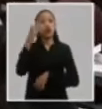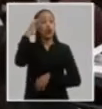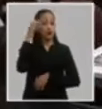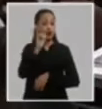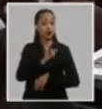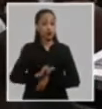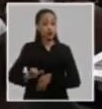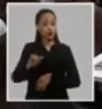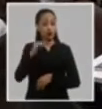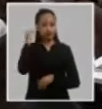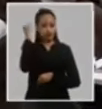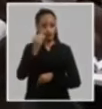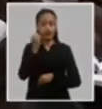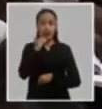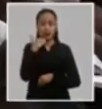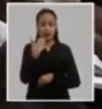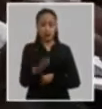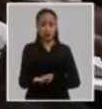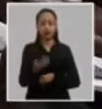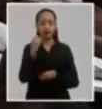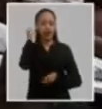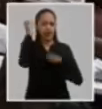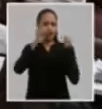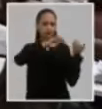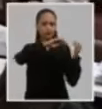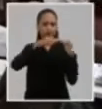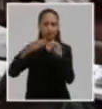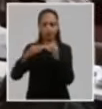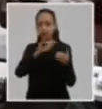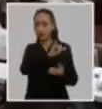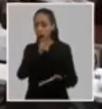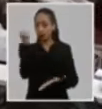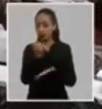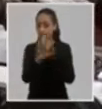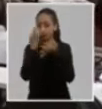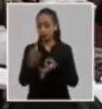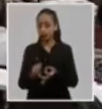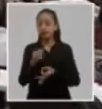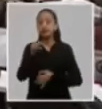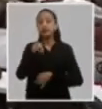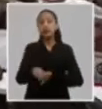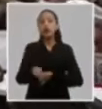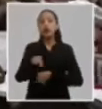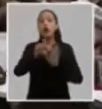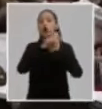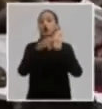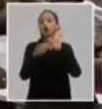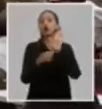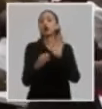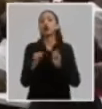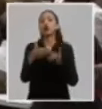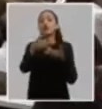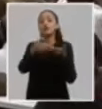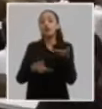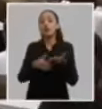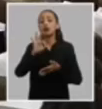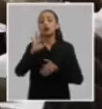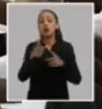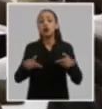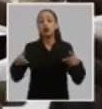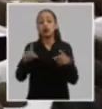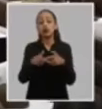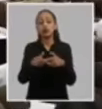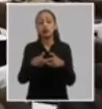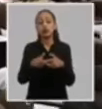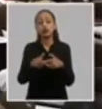además valoró discutió y apoyó el contenido del informe central al octavo congreso expuesto